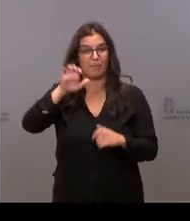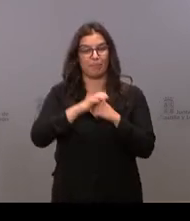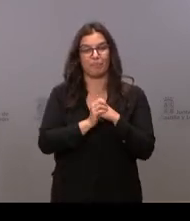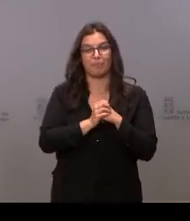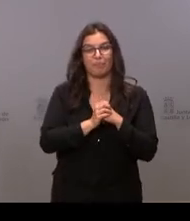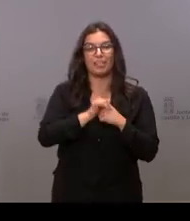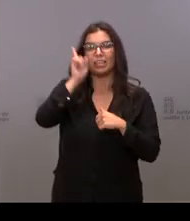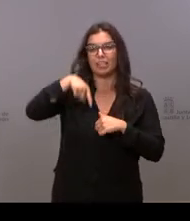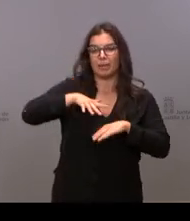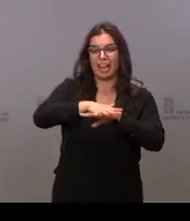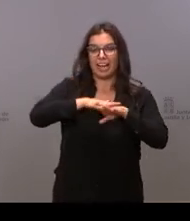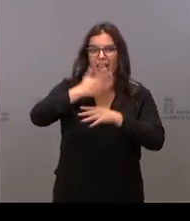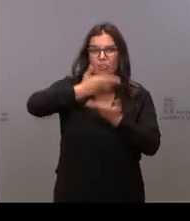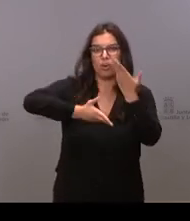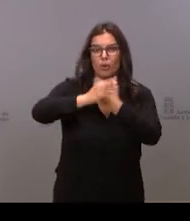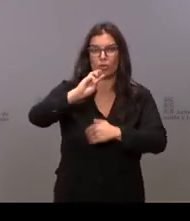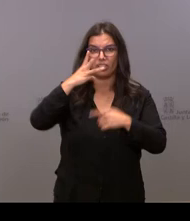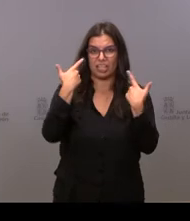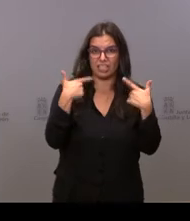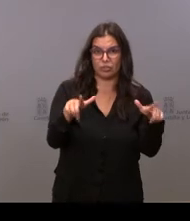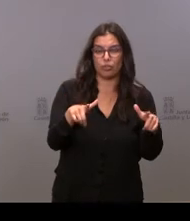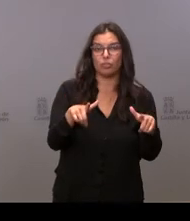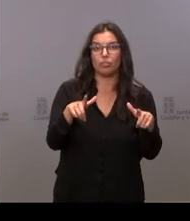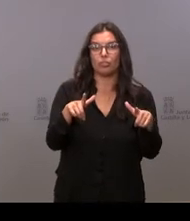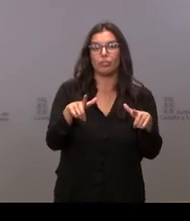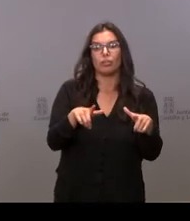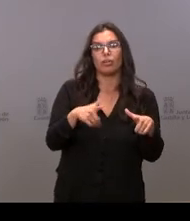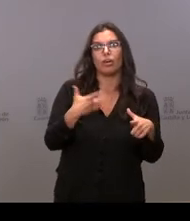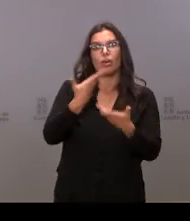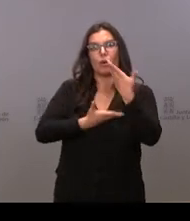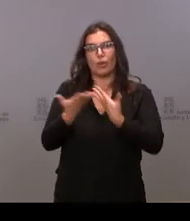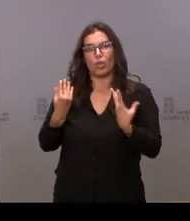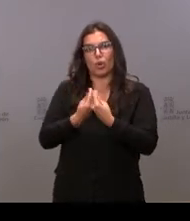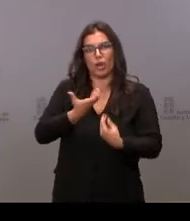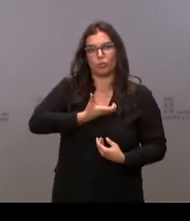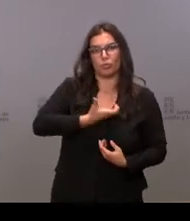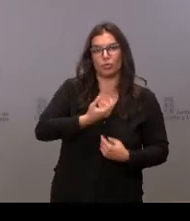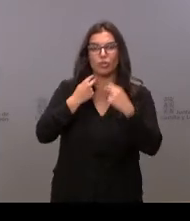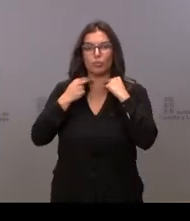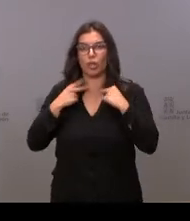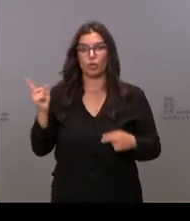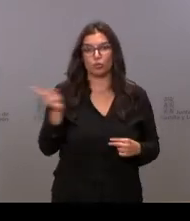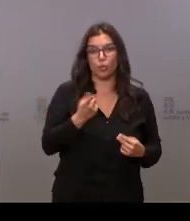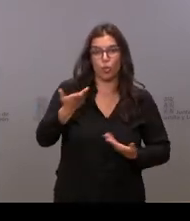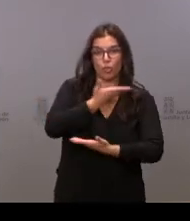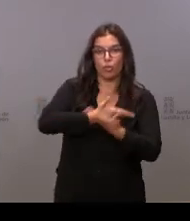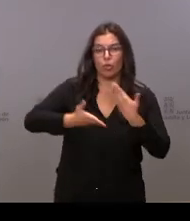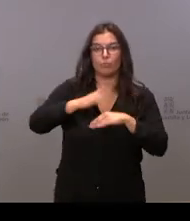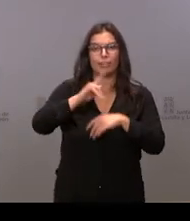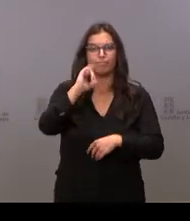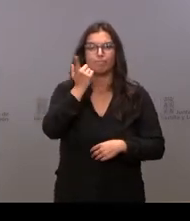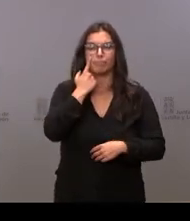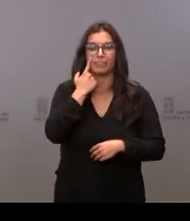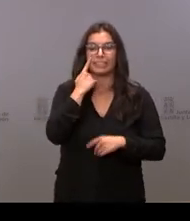con el tercer sector, con las corporaciones locales, para detectar casos de soledad